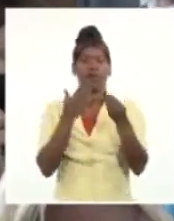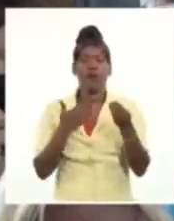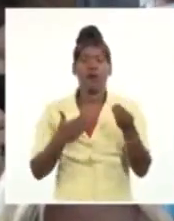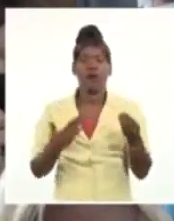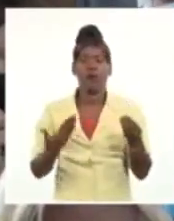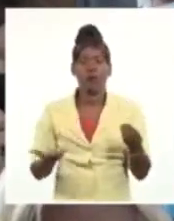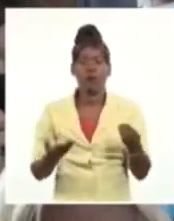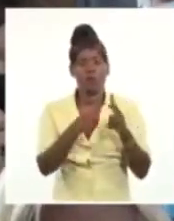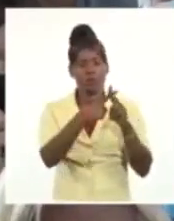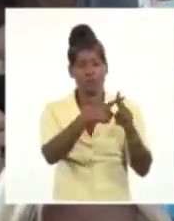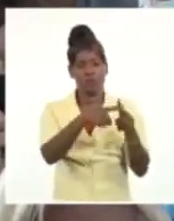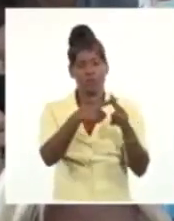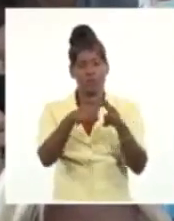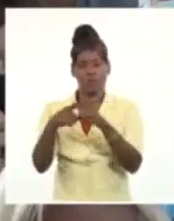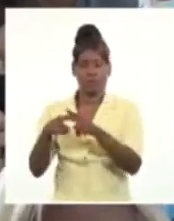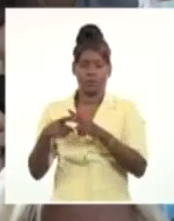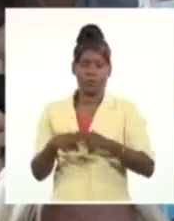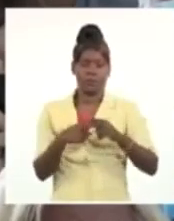se acabó.